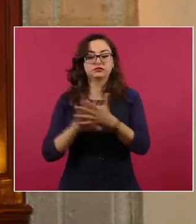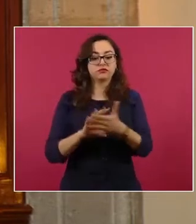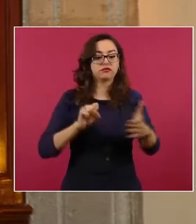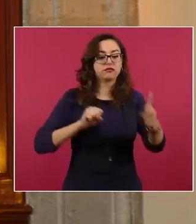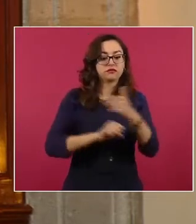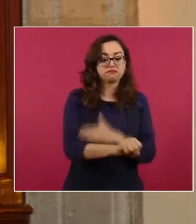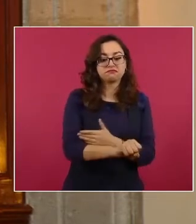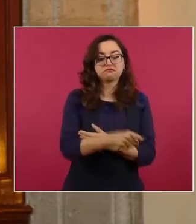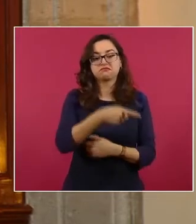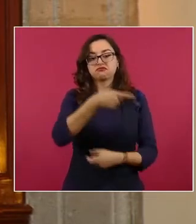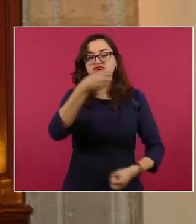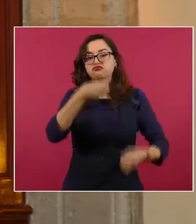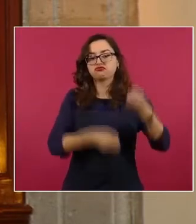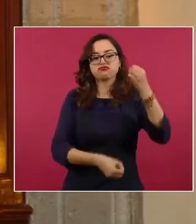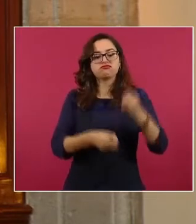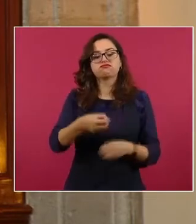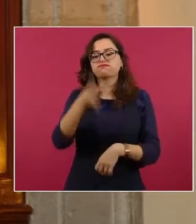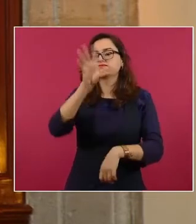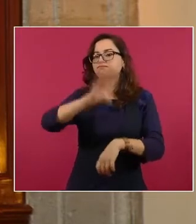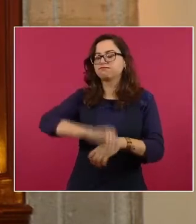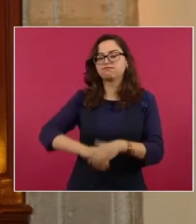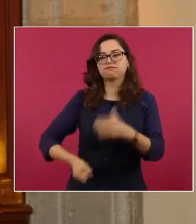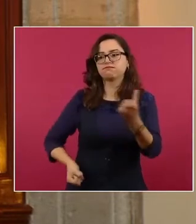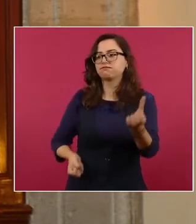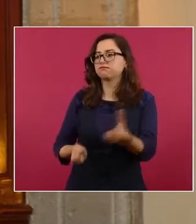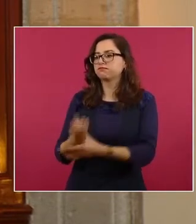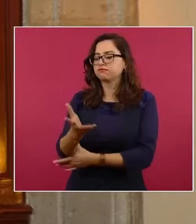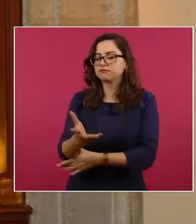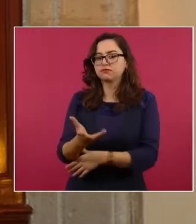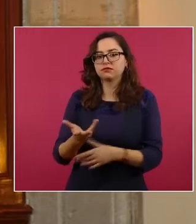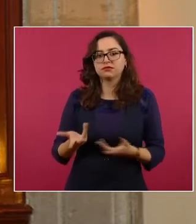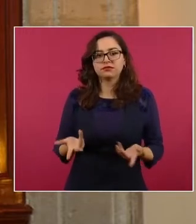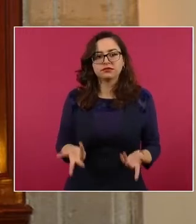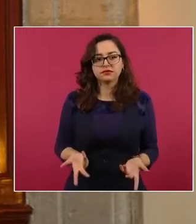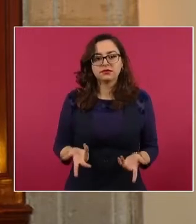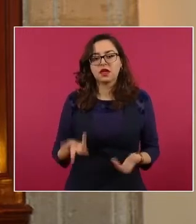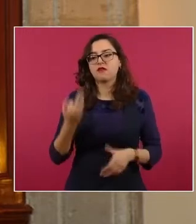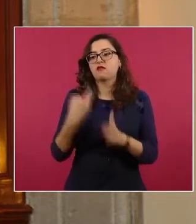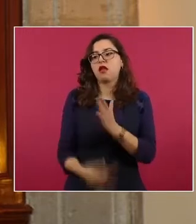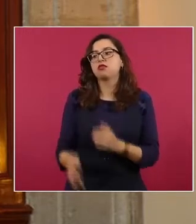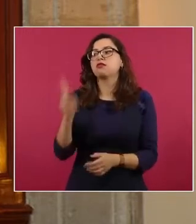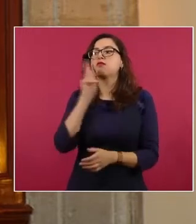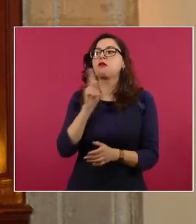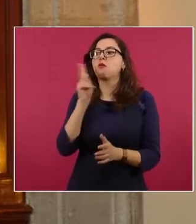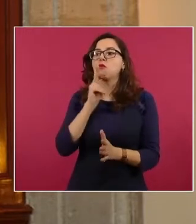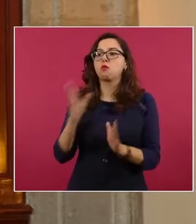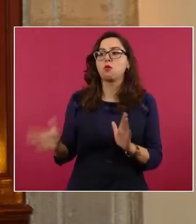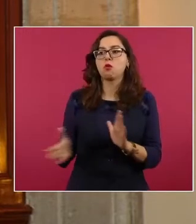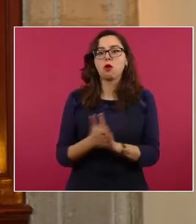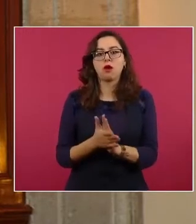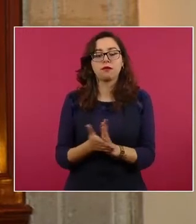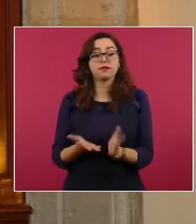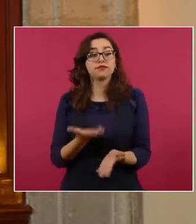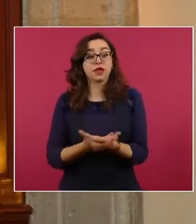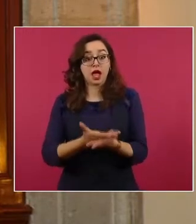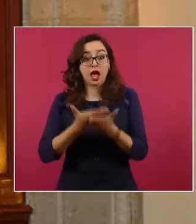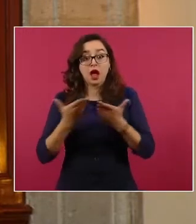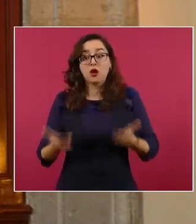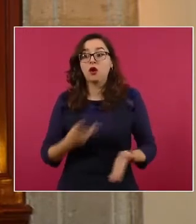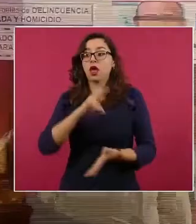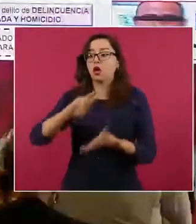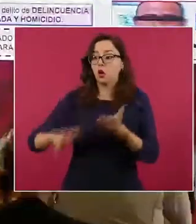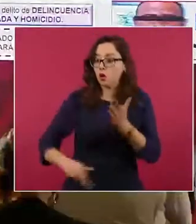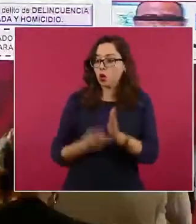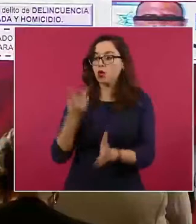procesado. Con las autoridades correspondientes se dará seguimiento y apoyo para evitar que nuevamente este sujeto